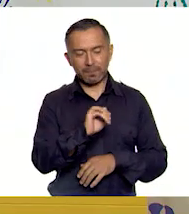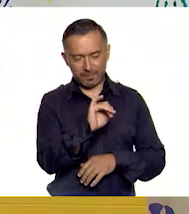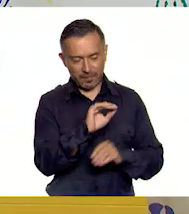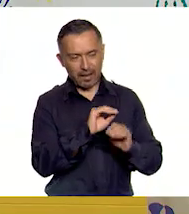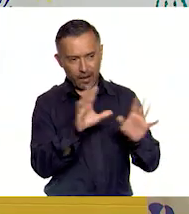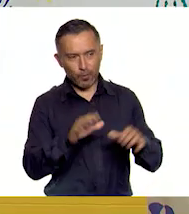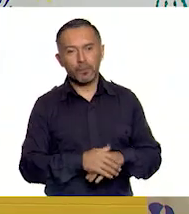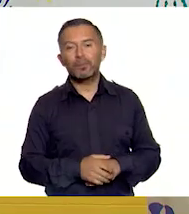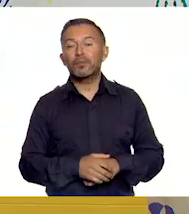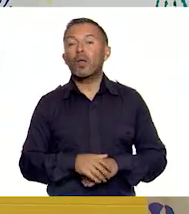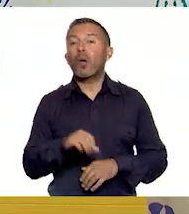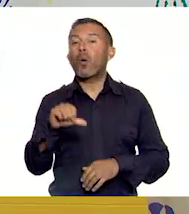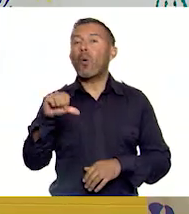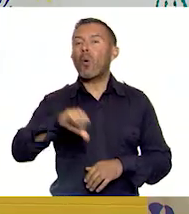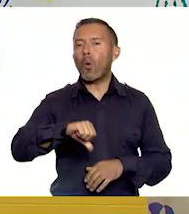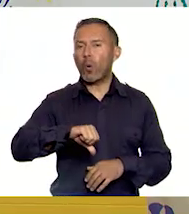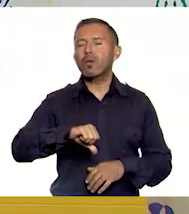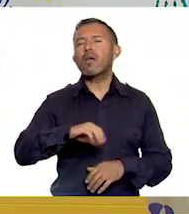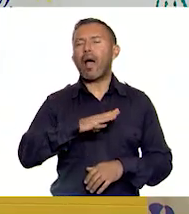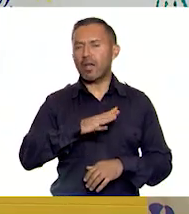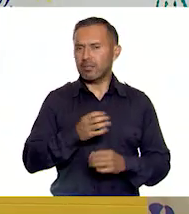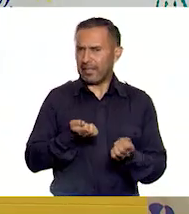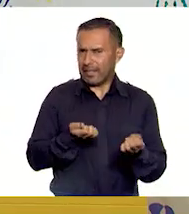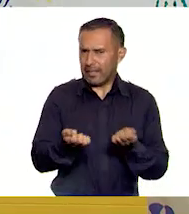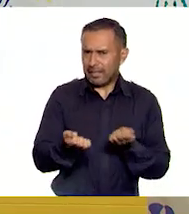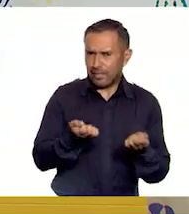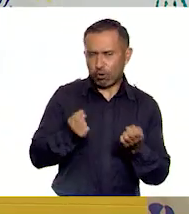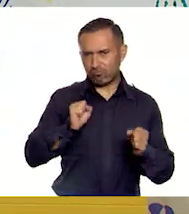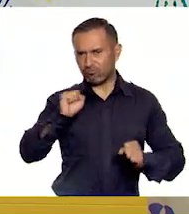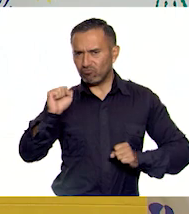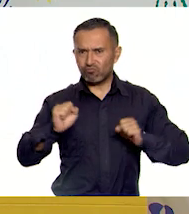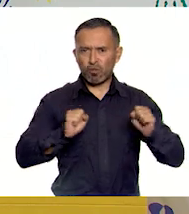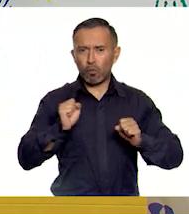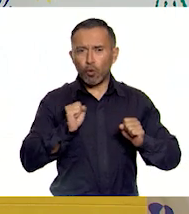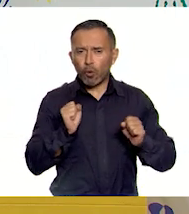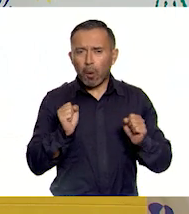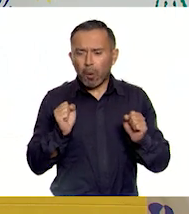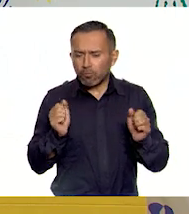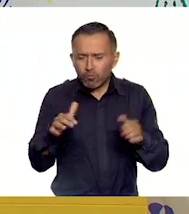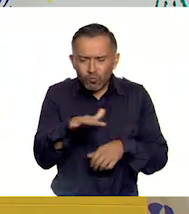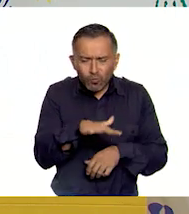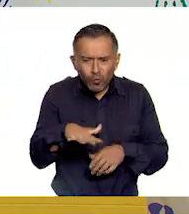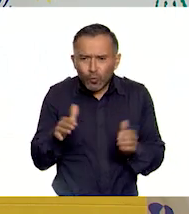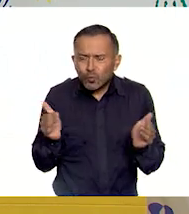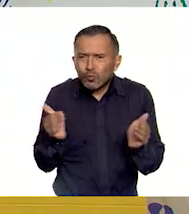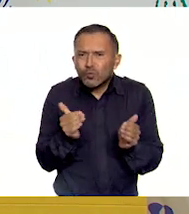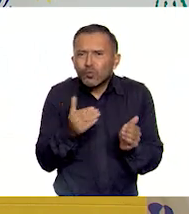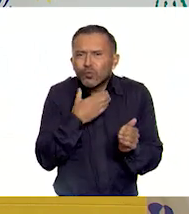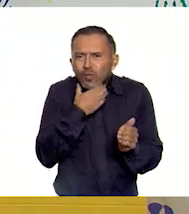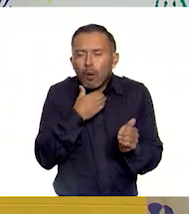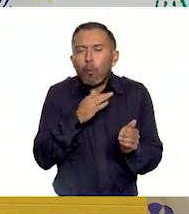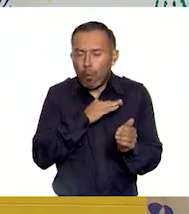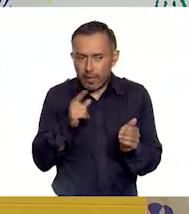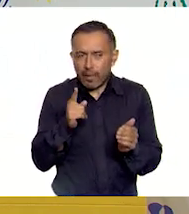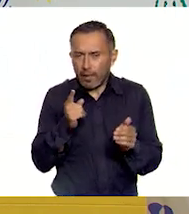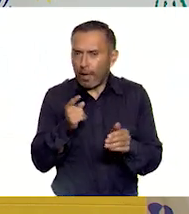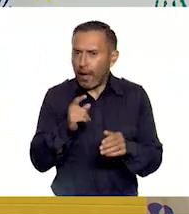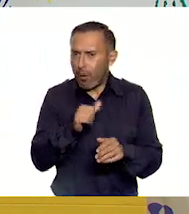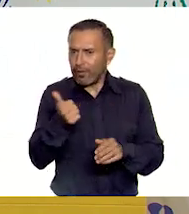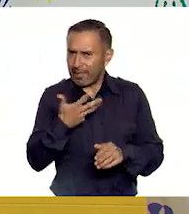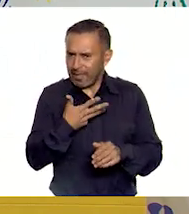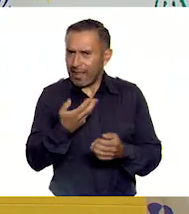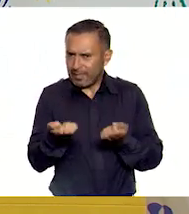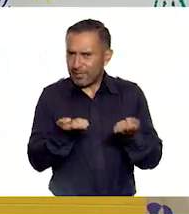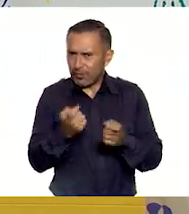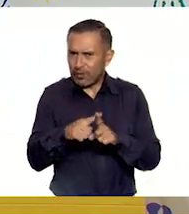algunas alternativas de actividad física justamente para hacerlas en espacios reducidos y mejorar nuestro estado de ánimo. Pero,